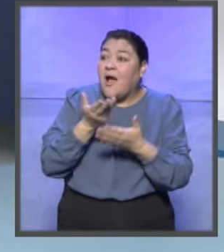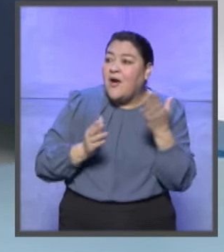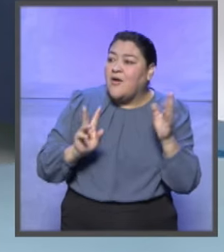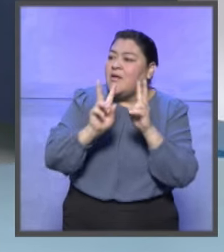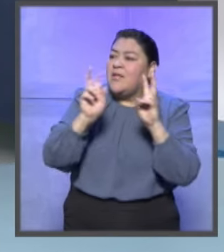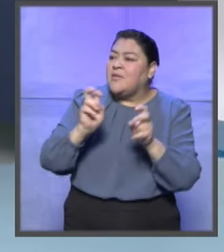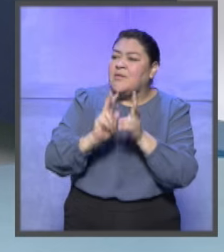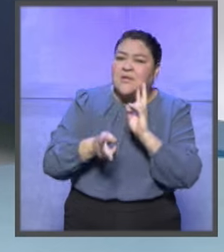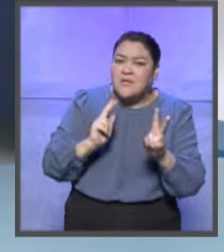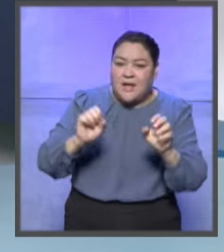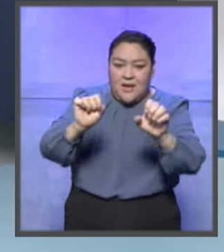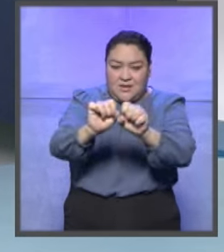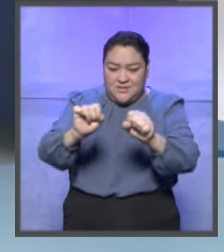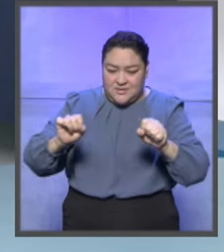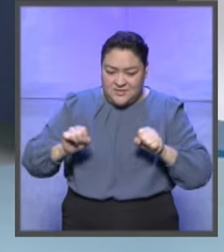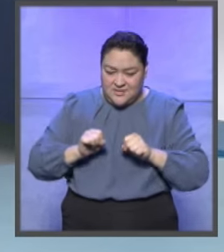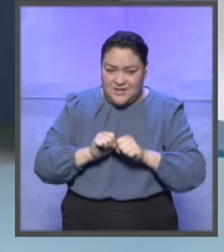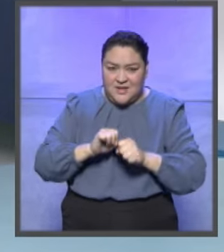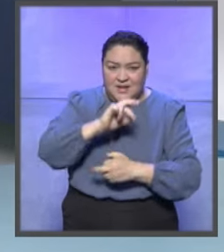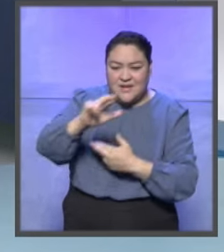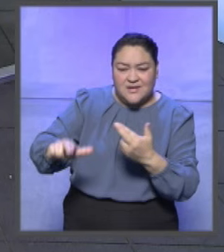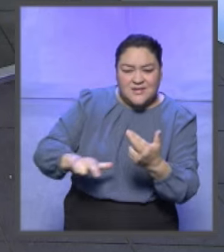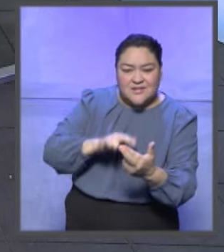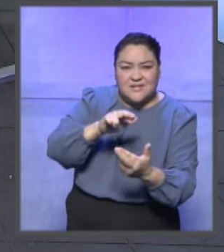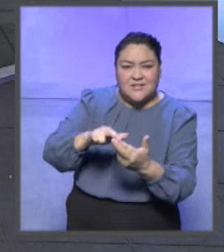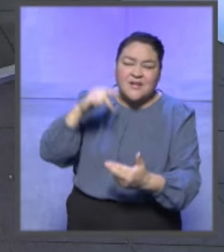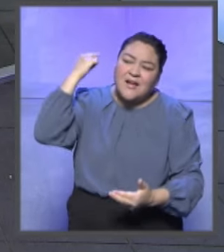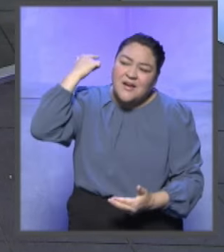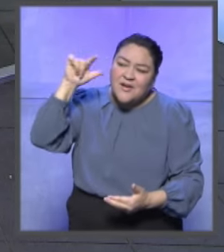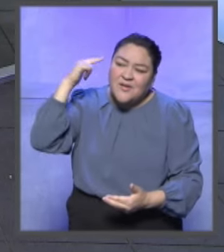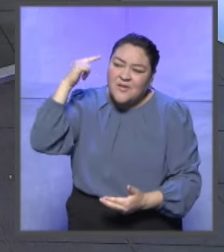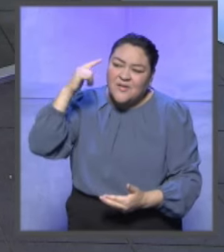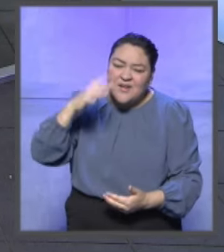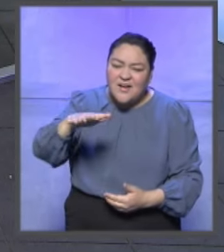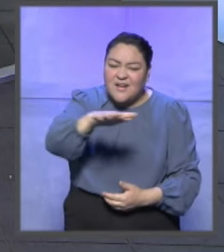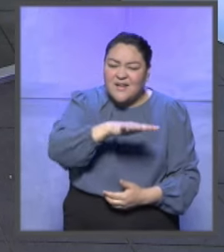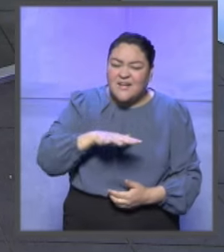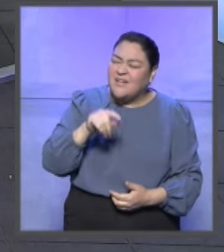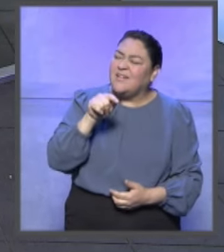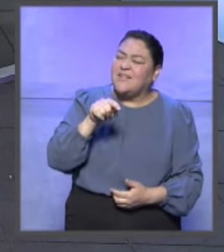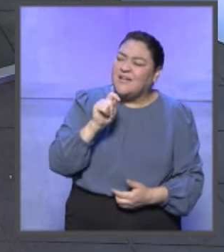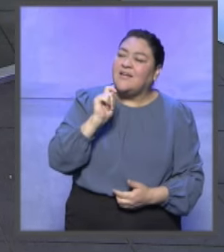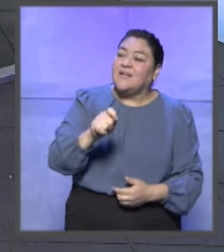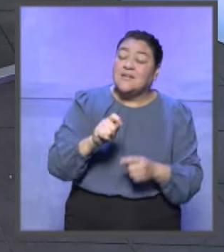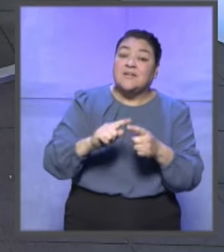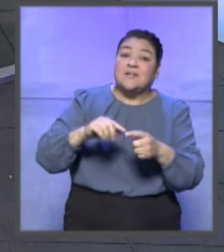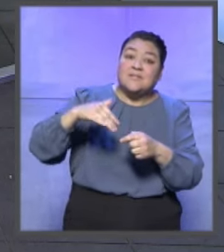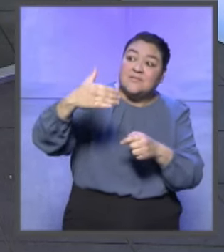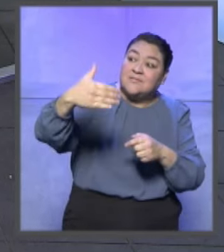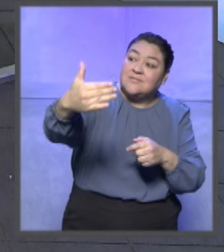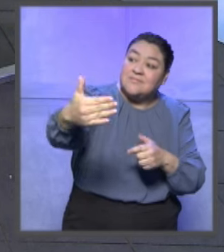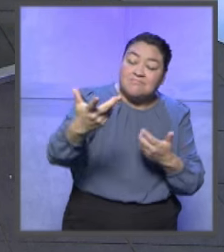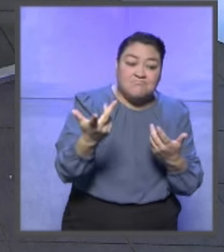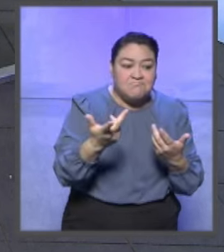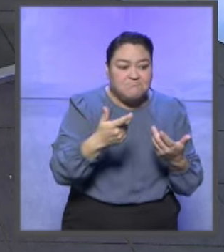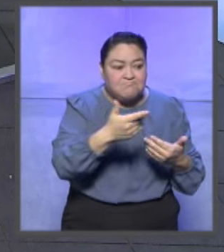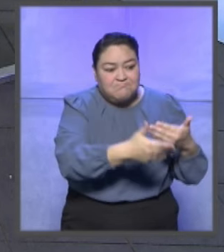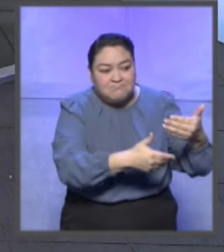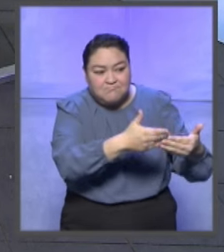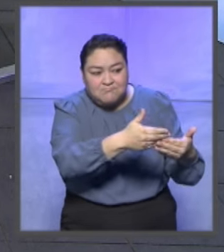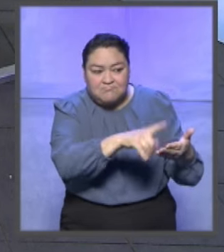acerca de la Sala Regional Guadalajara. ¿Cuál es la dimensión, el impacto que tendrá la Sala Regional